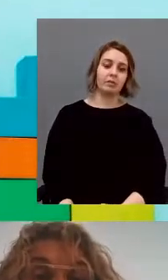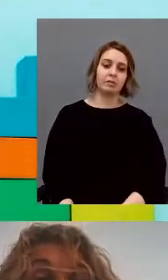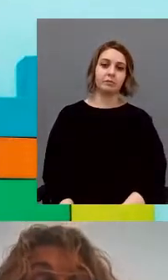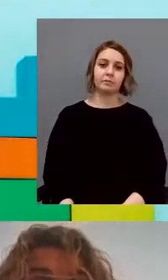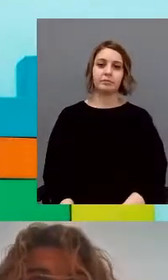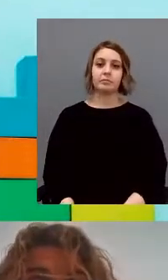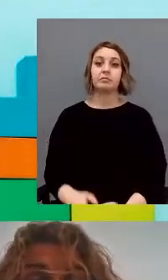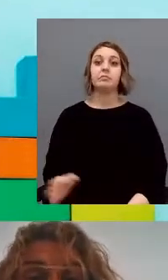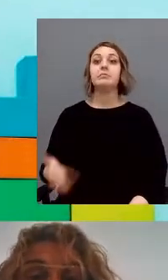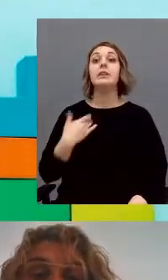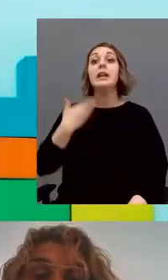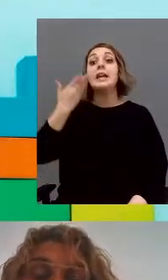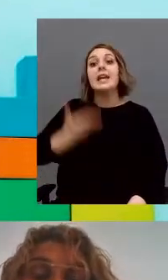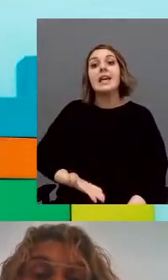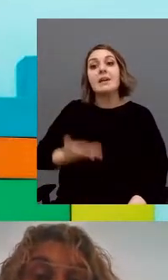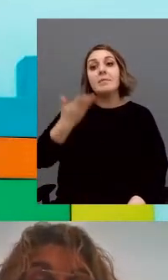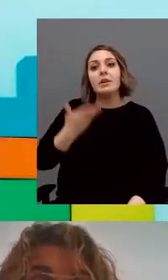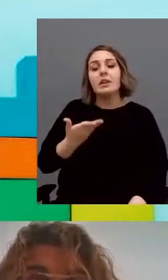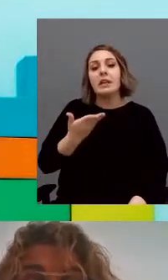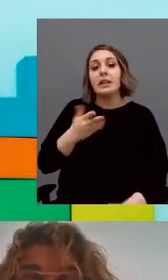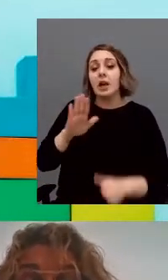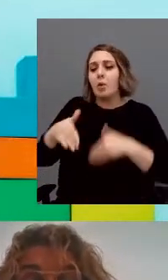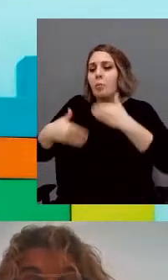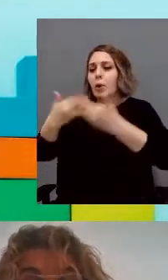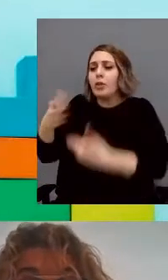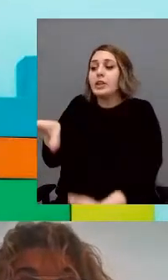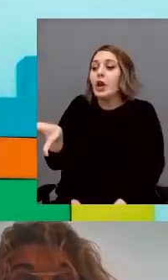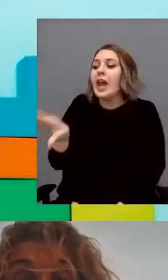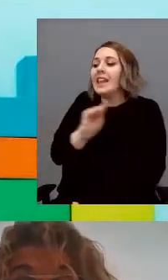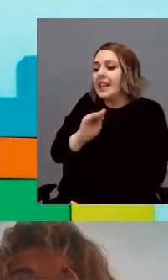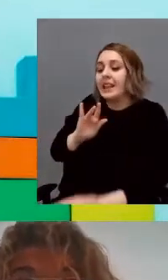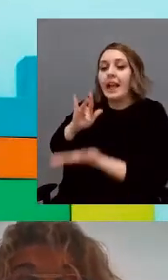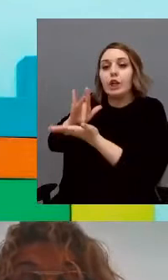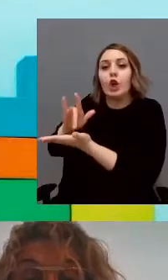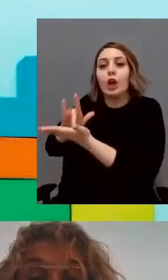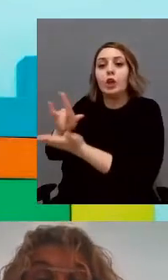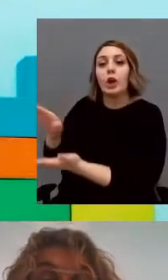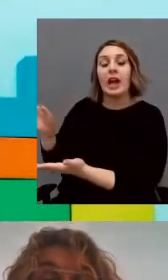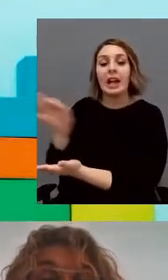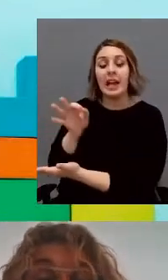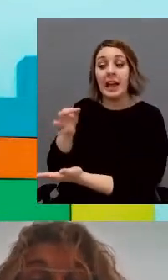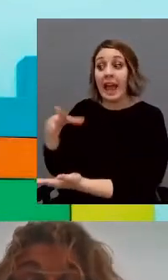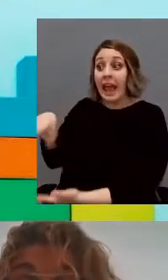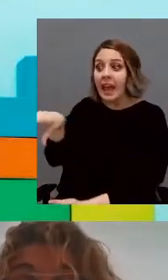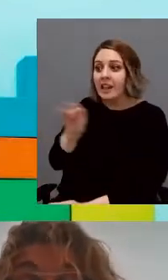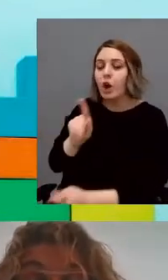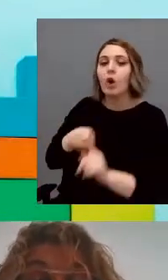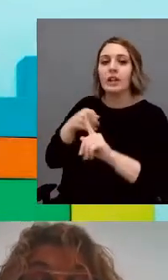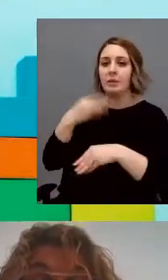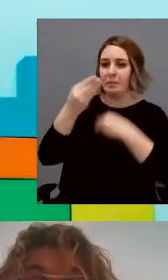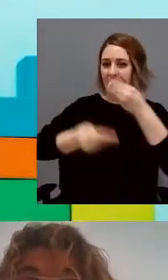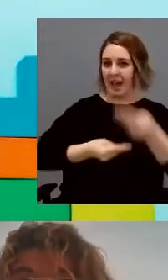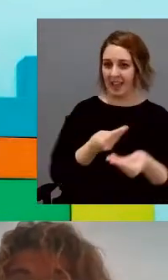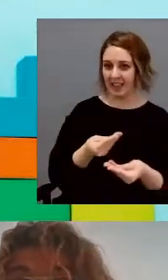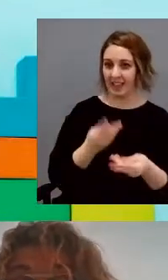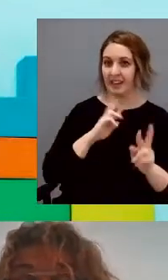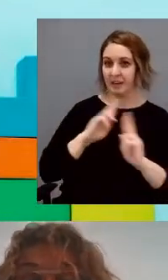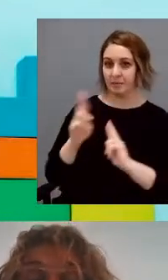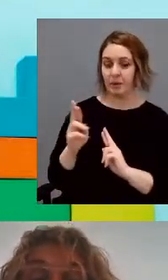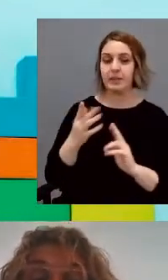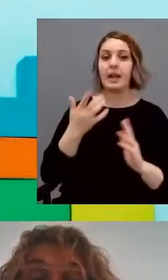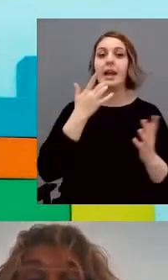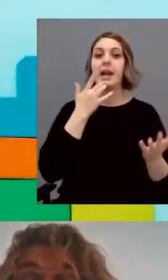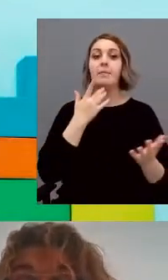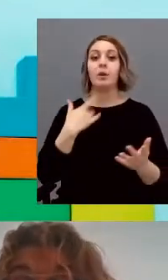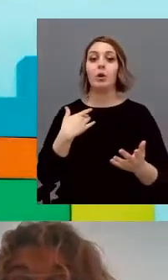Entonces, muy importante comprender en proceso qué sucede para poder actuar, ¿no? La conducta manifestada por un niño con TEA